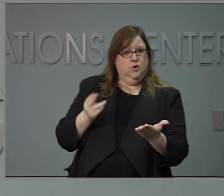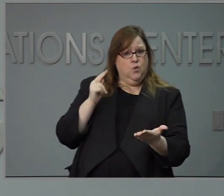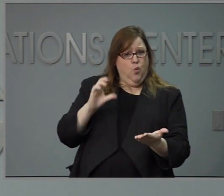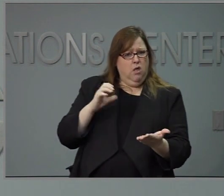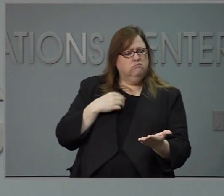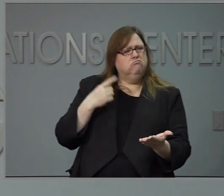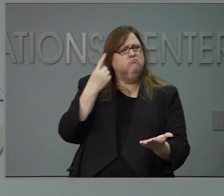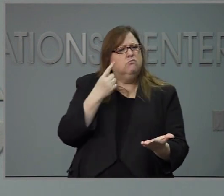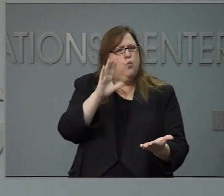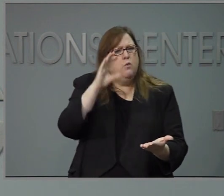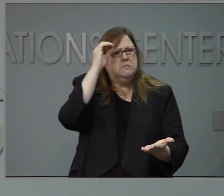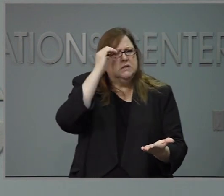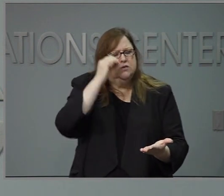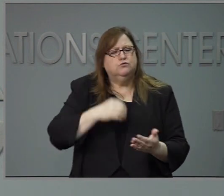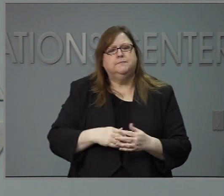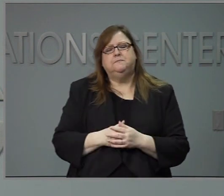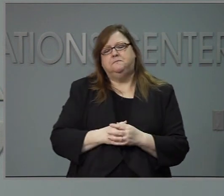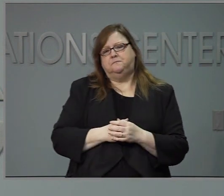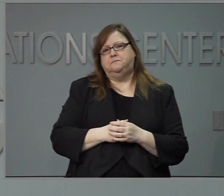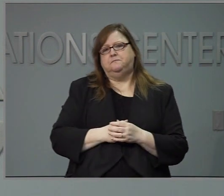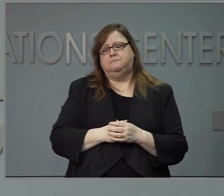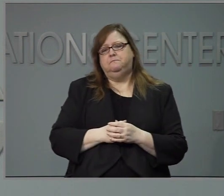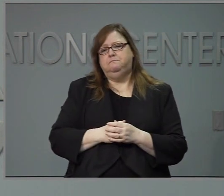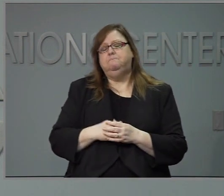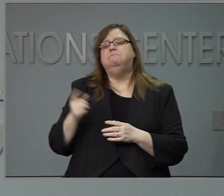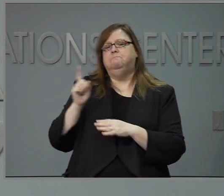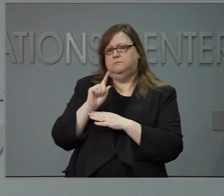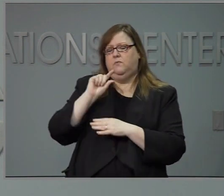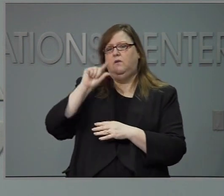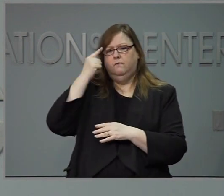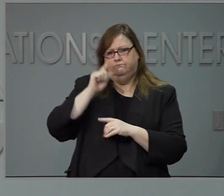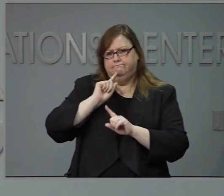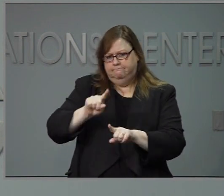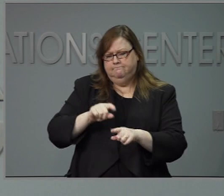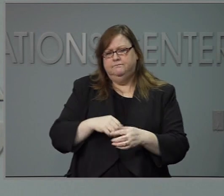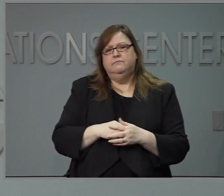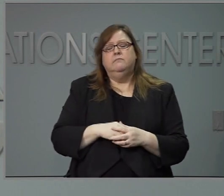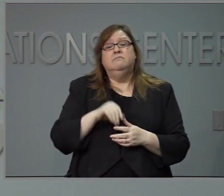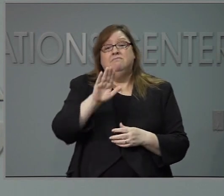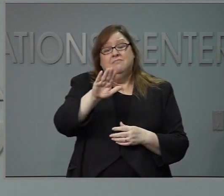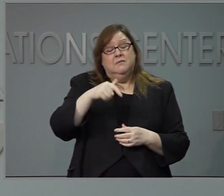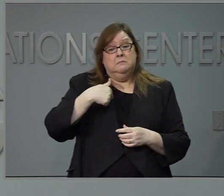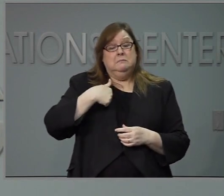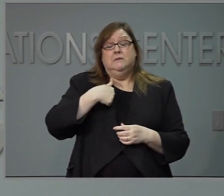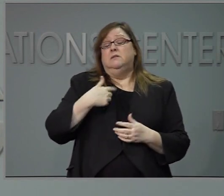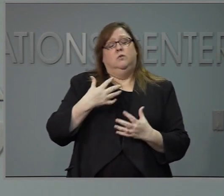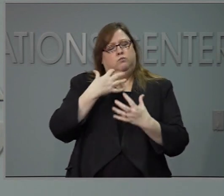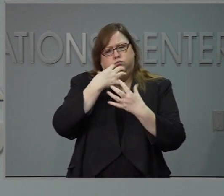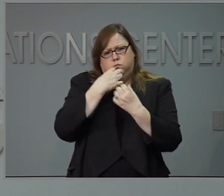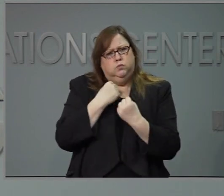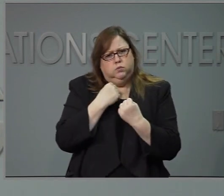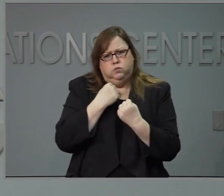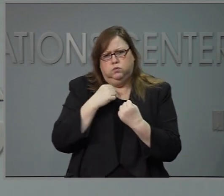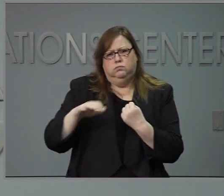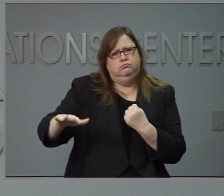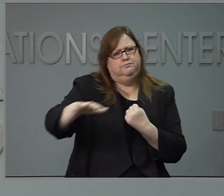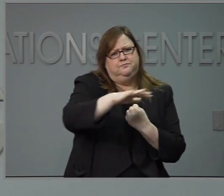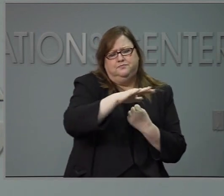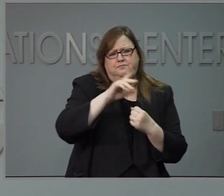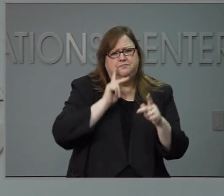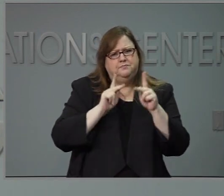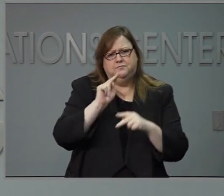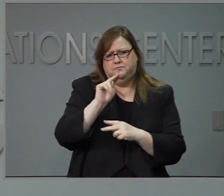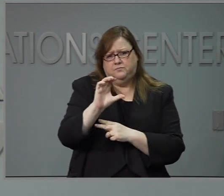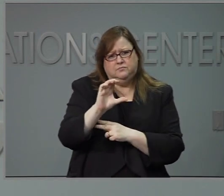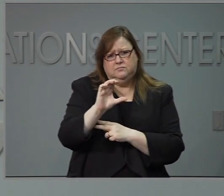Ni las personas respuesta a las personas de Carolina del Norte me preocupan y siento la responsabilidad de cuidarlos y